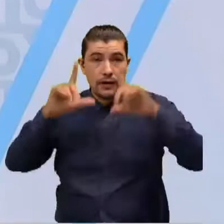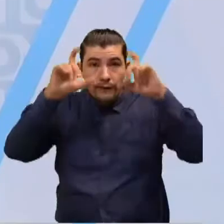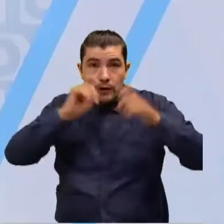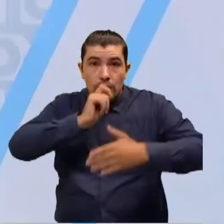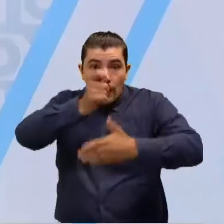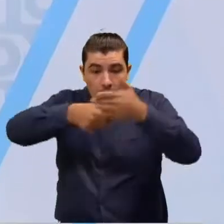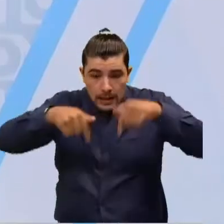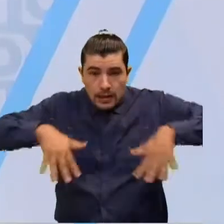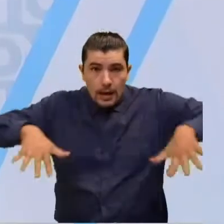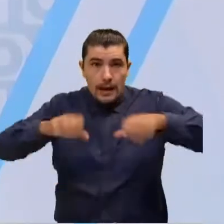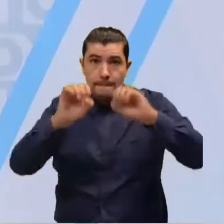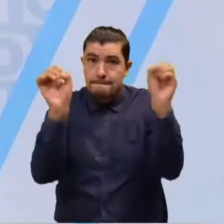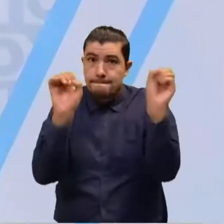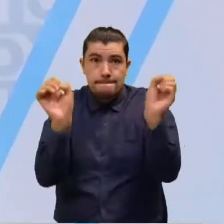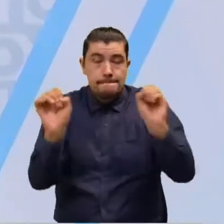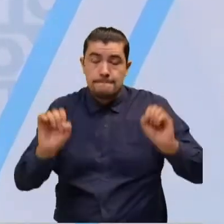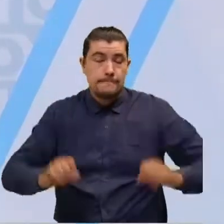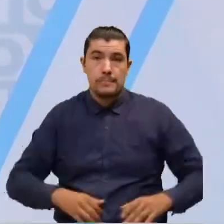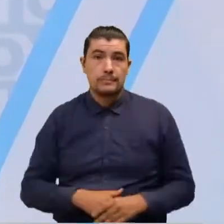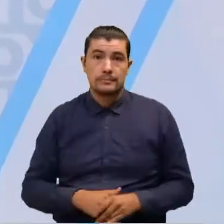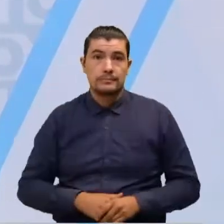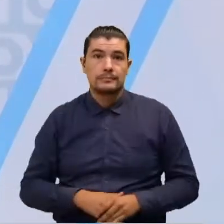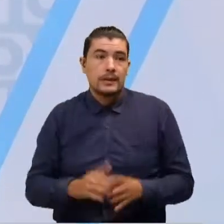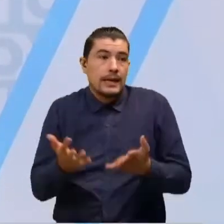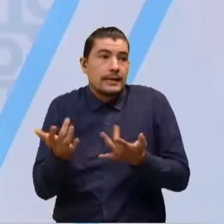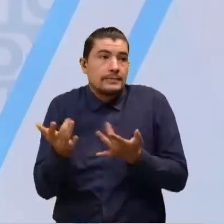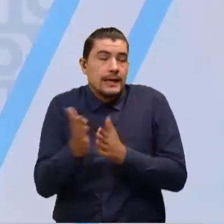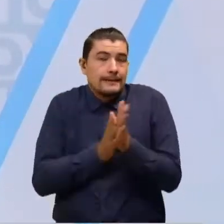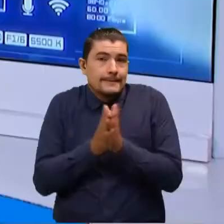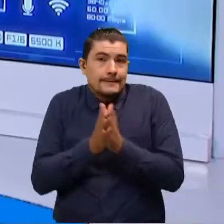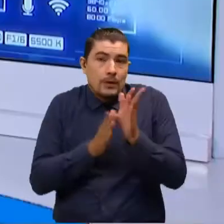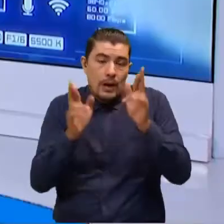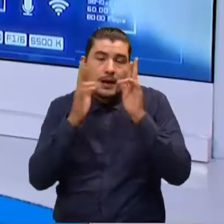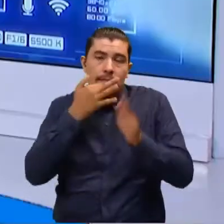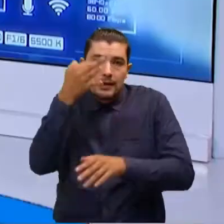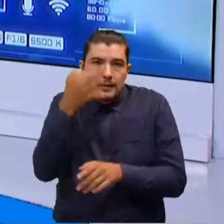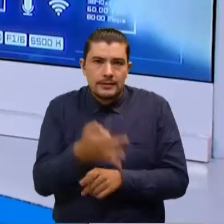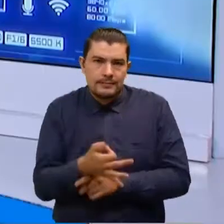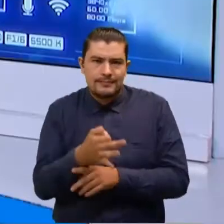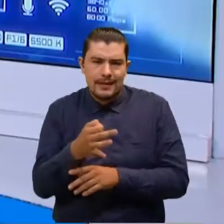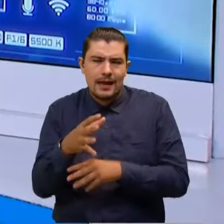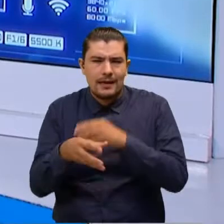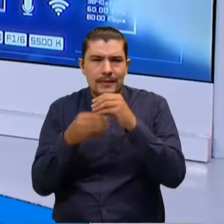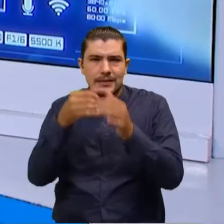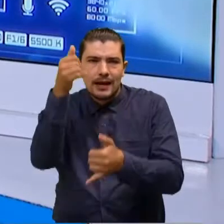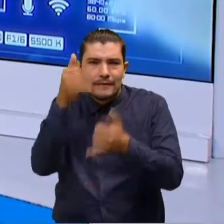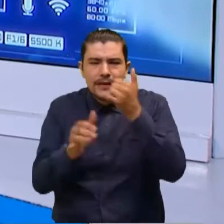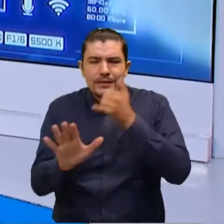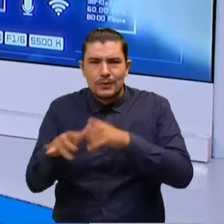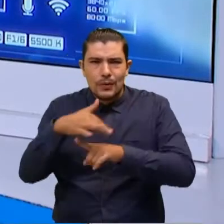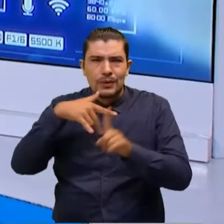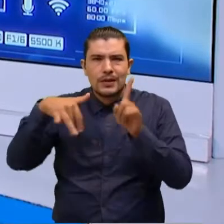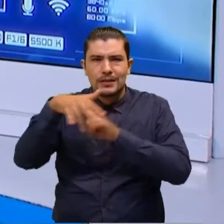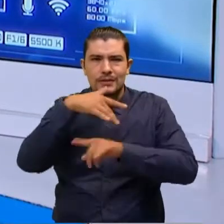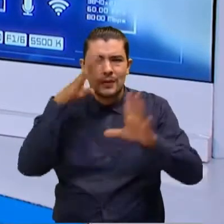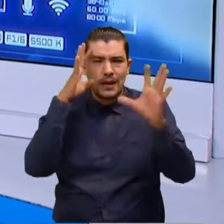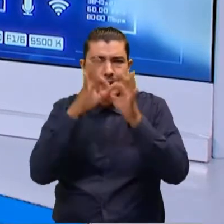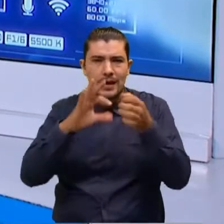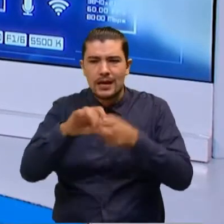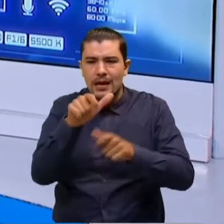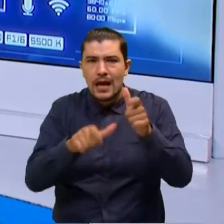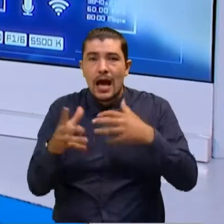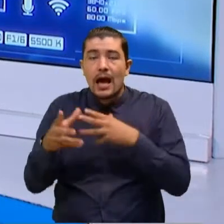fotomultas durante este gobierno. Esperamos que sea cierto. De esta forma, finalizamos con nuestra sección del Ente Ciudadano.